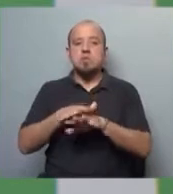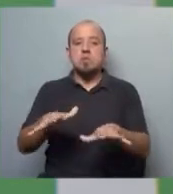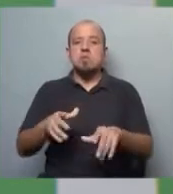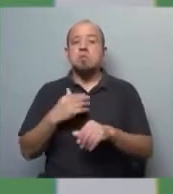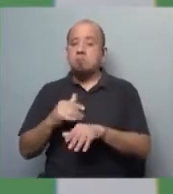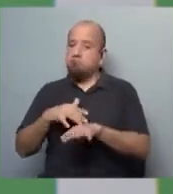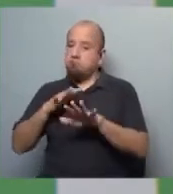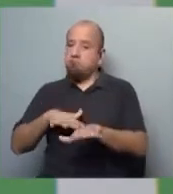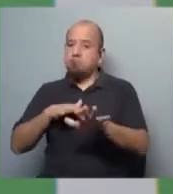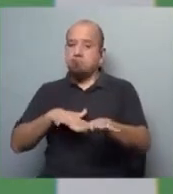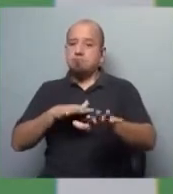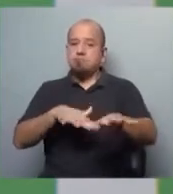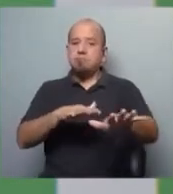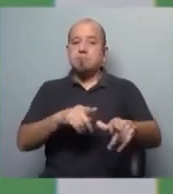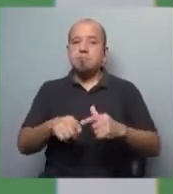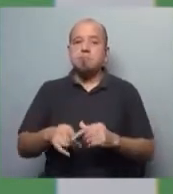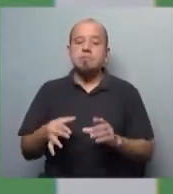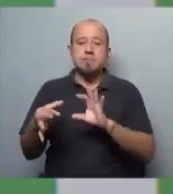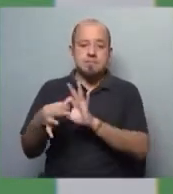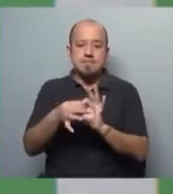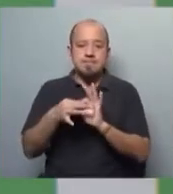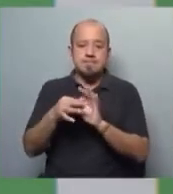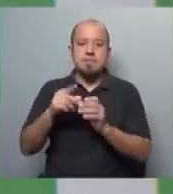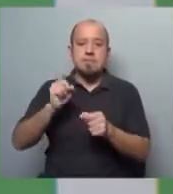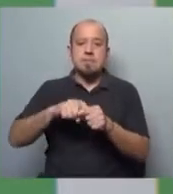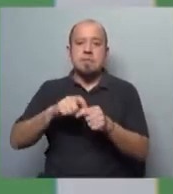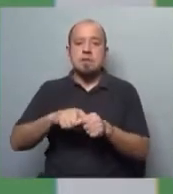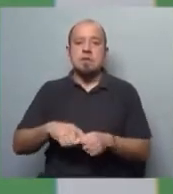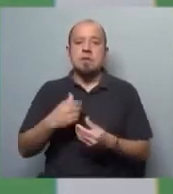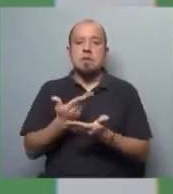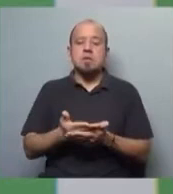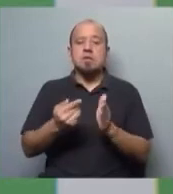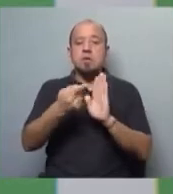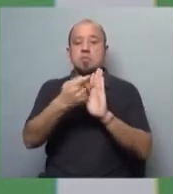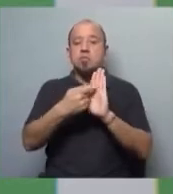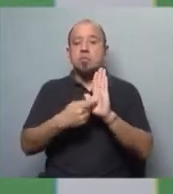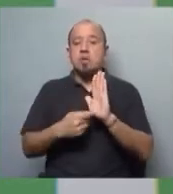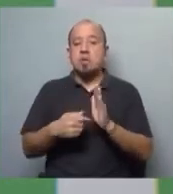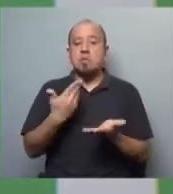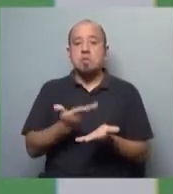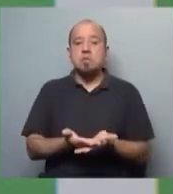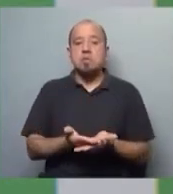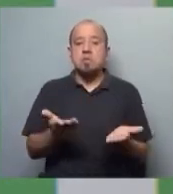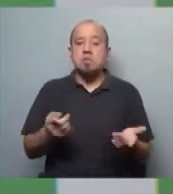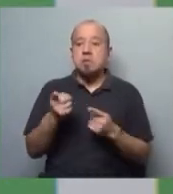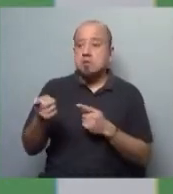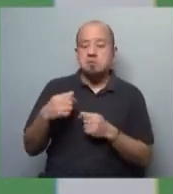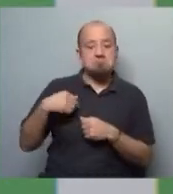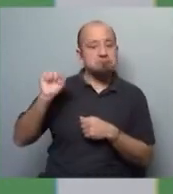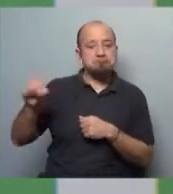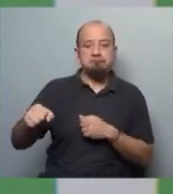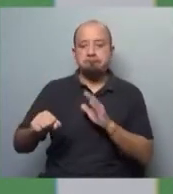movilizó en unidad, incluyendo las organizaciones sindicales, y presentar unas propuestas, a esas sociedades no se les permite